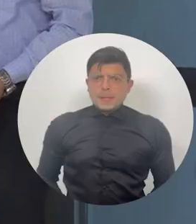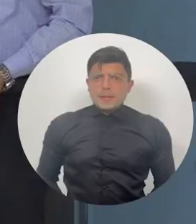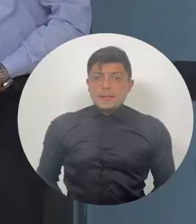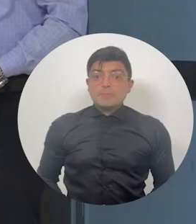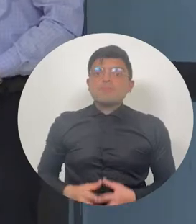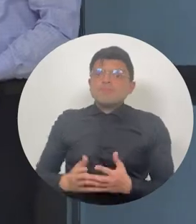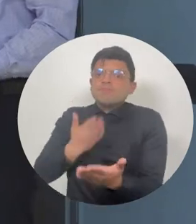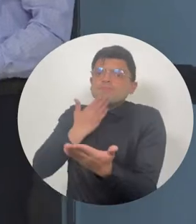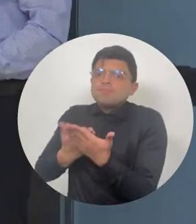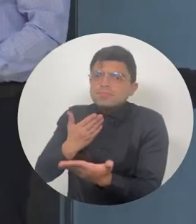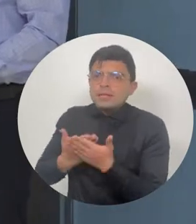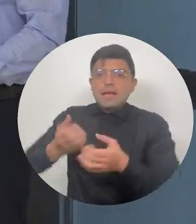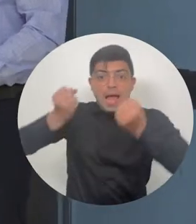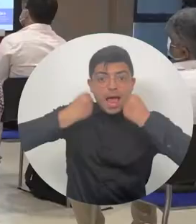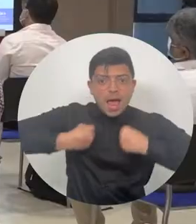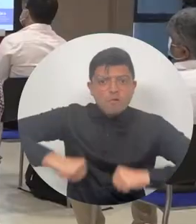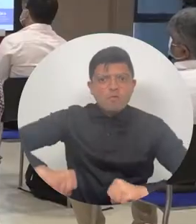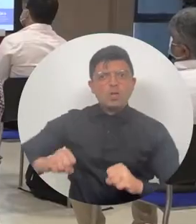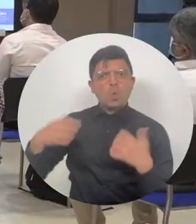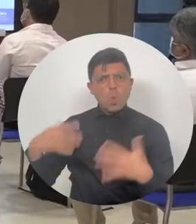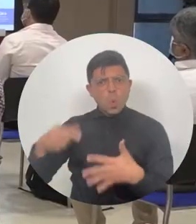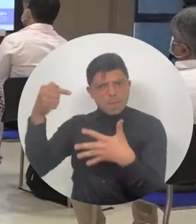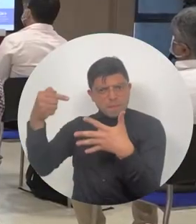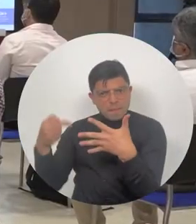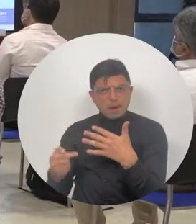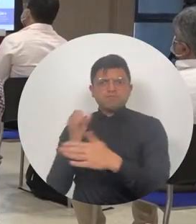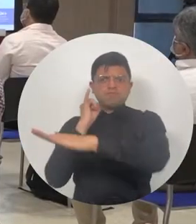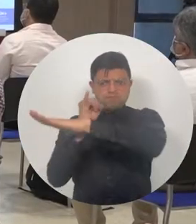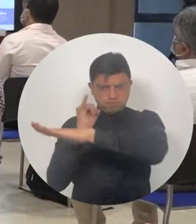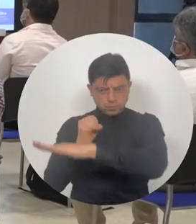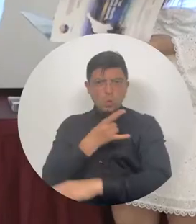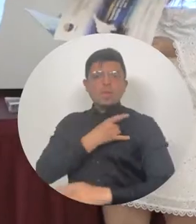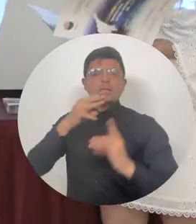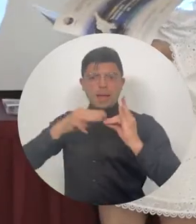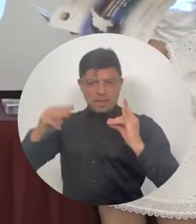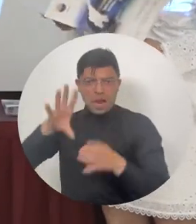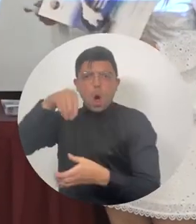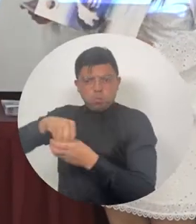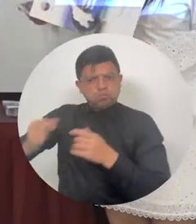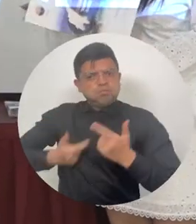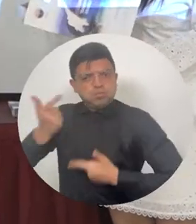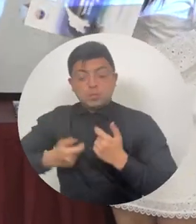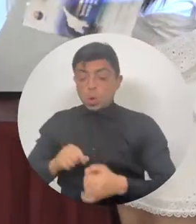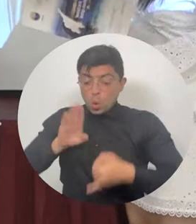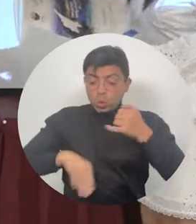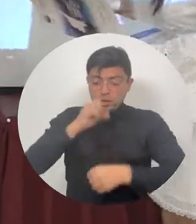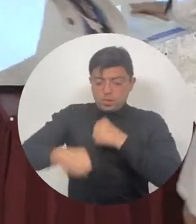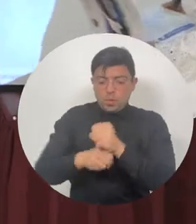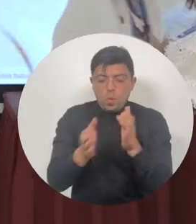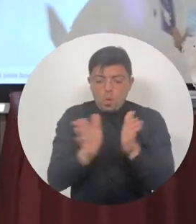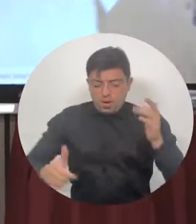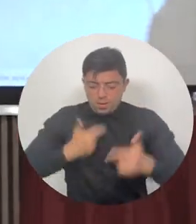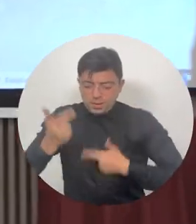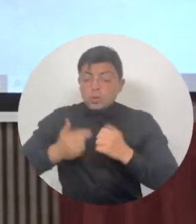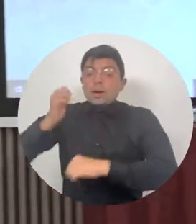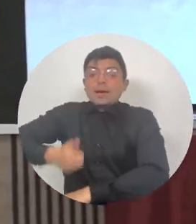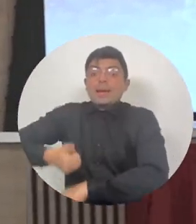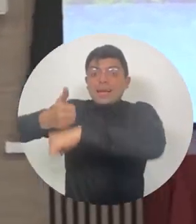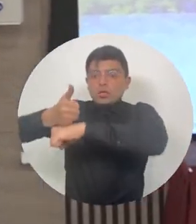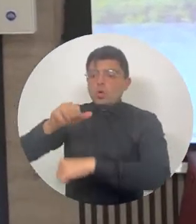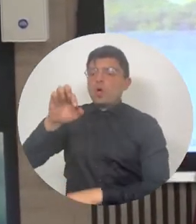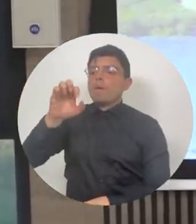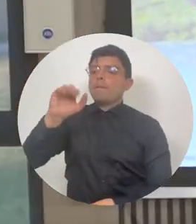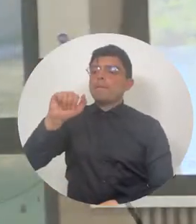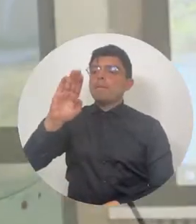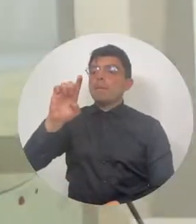Gracias a los esfuerzos institucionales de la Universidad del Magdalena, en el último año de gestión del rector Pablo Vera Salazar, se logró el